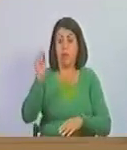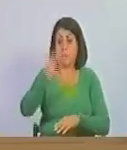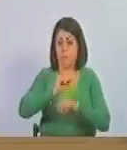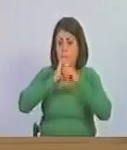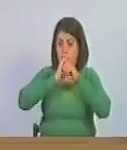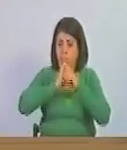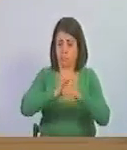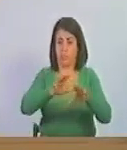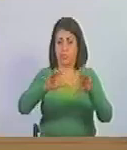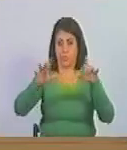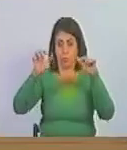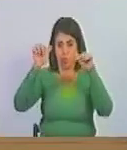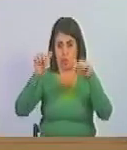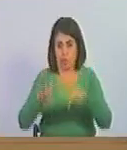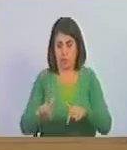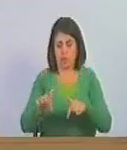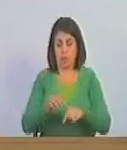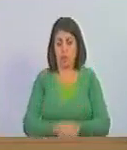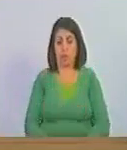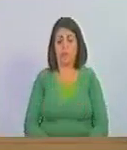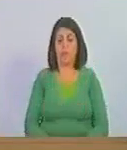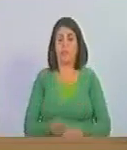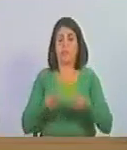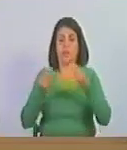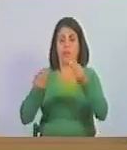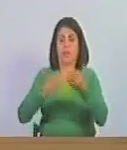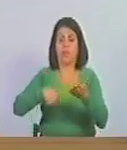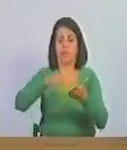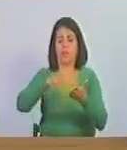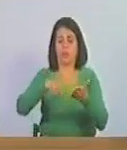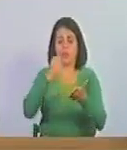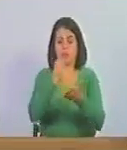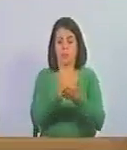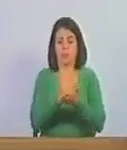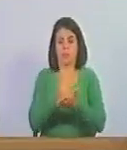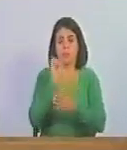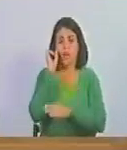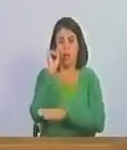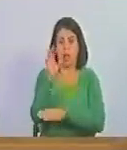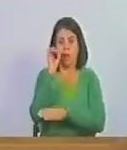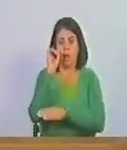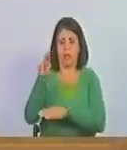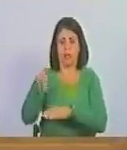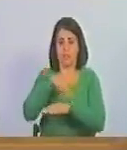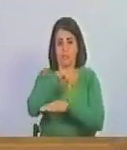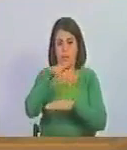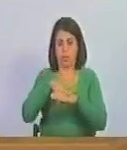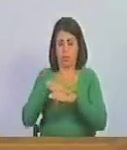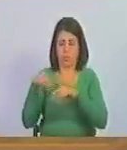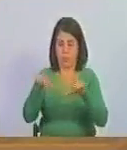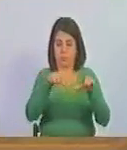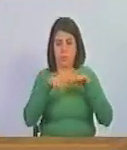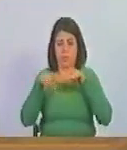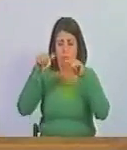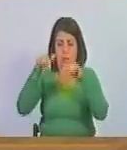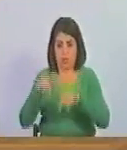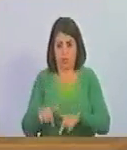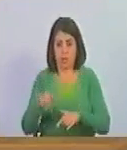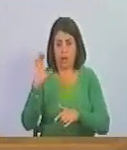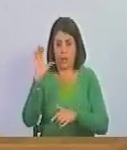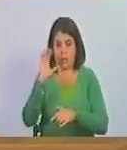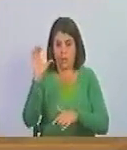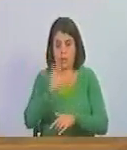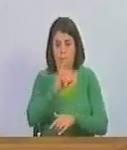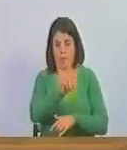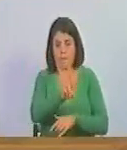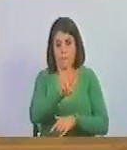y dar máxima difusión del mismo dado firmado y sellado en el palacio federal legislativo sede de la asamblea nacional en la ciudad de